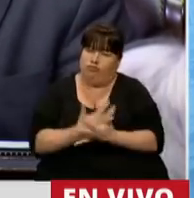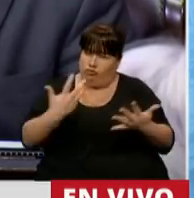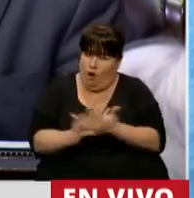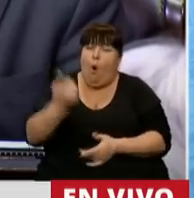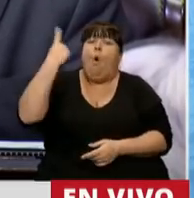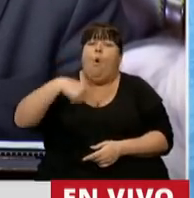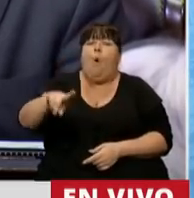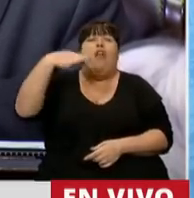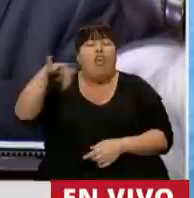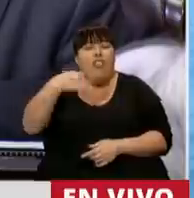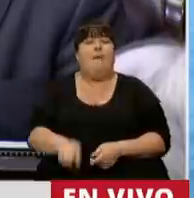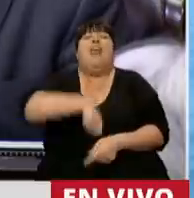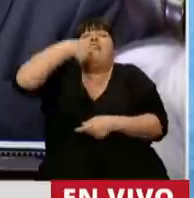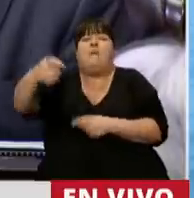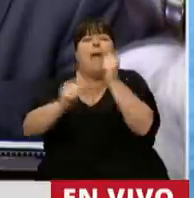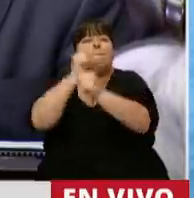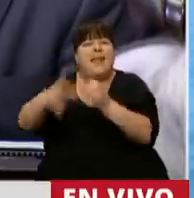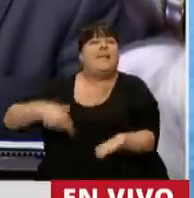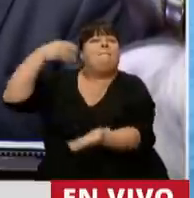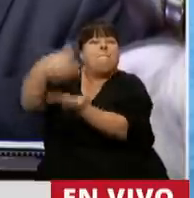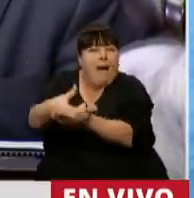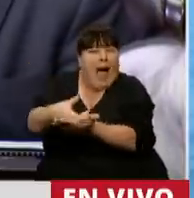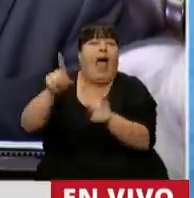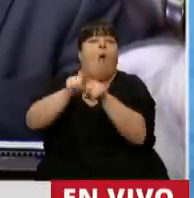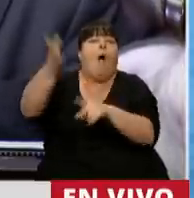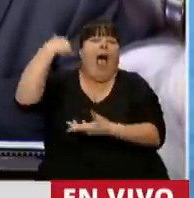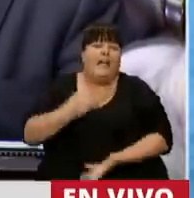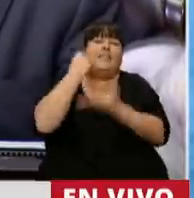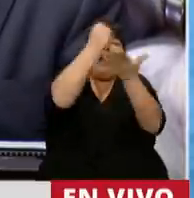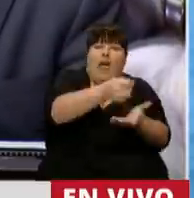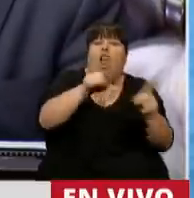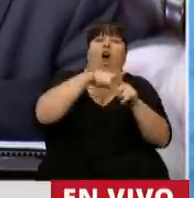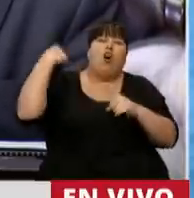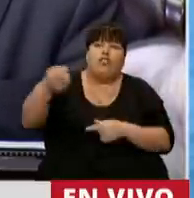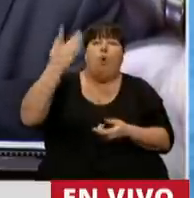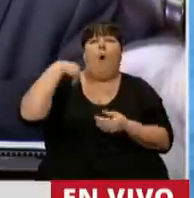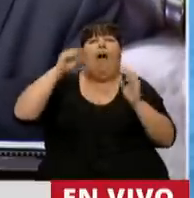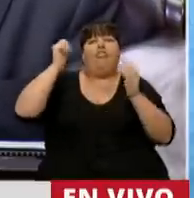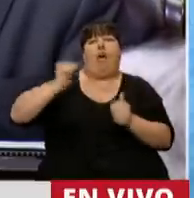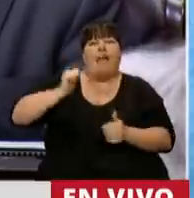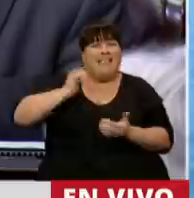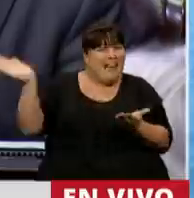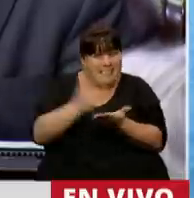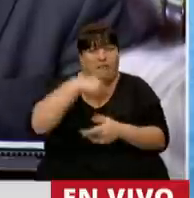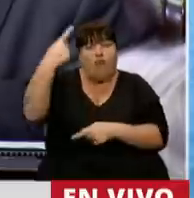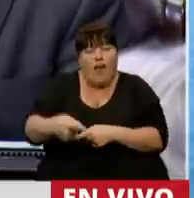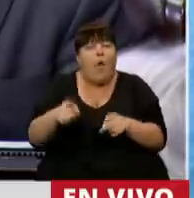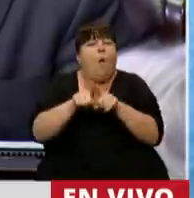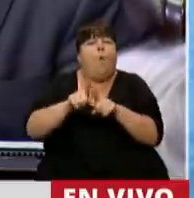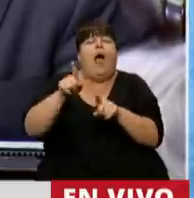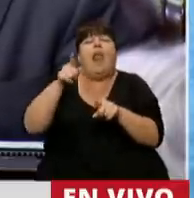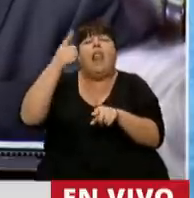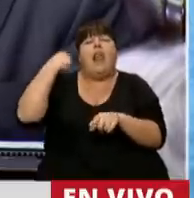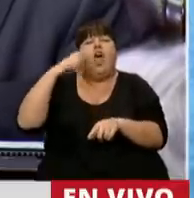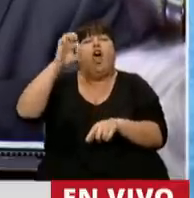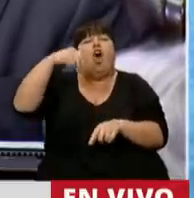cuando haya que resarcir a esta empresa como hubo que resarcir a todo el mundo después de las dictaduras militares como ocurrió en el